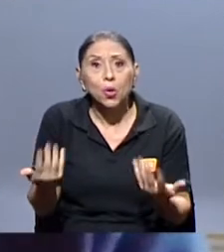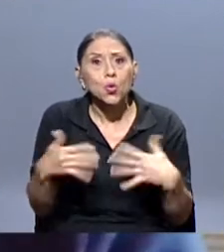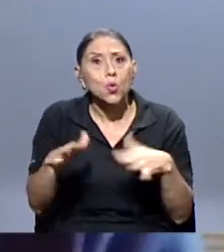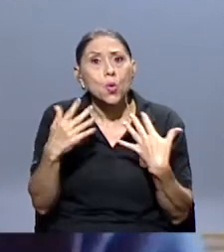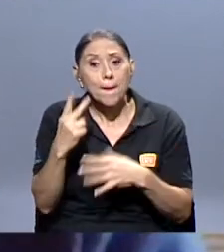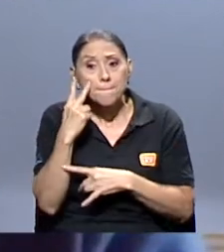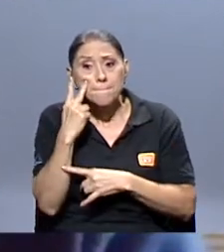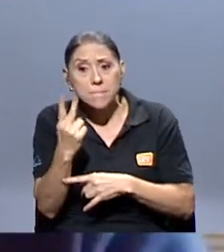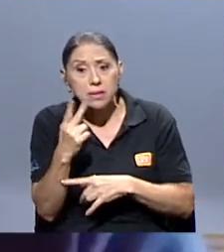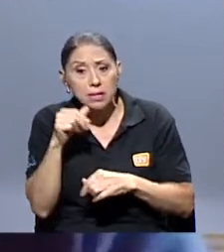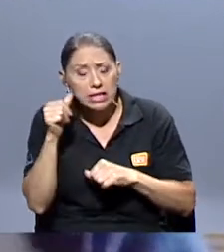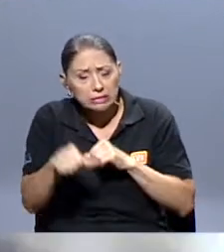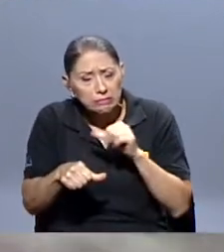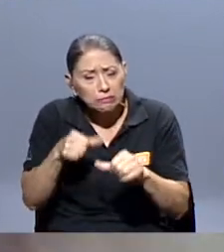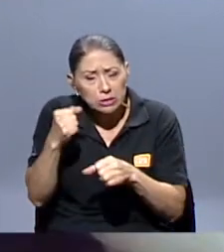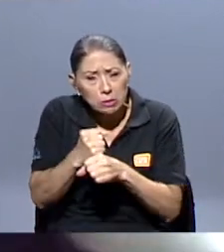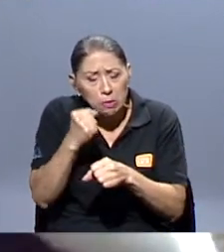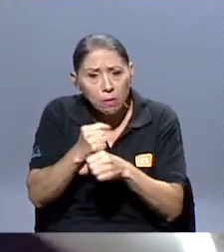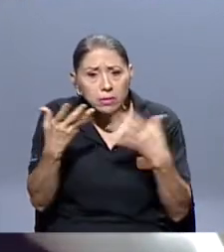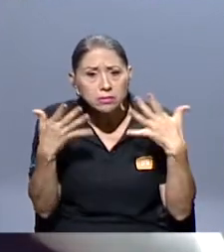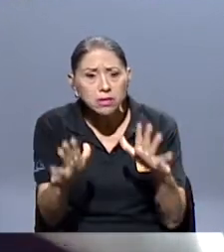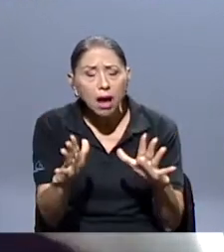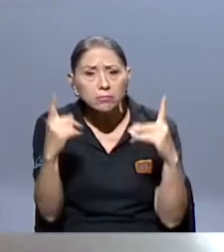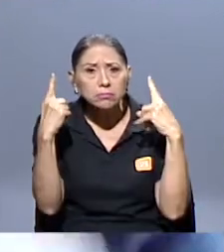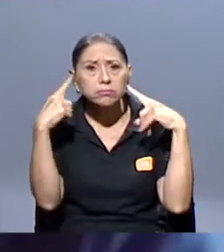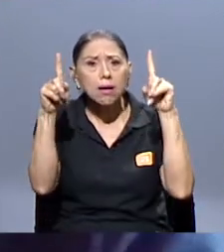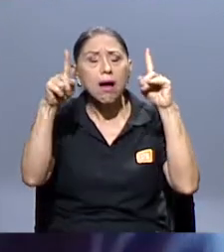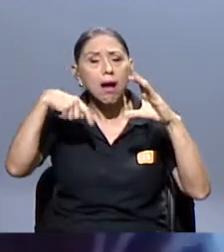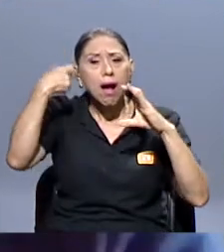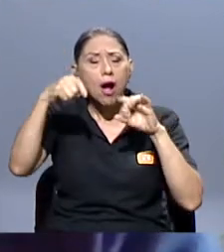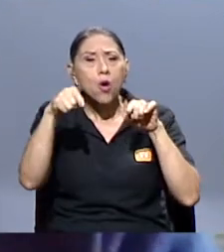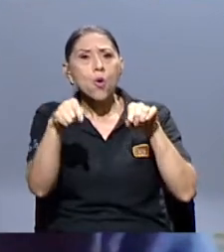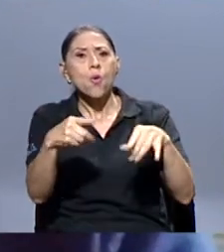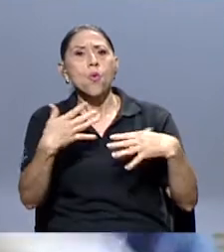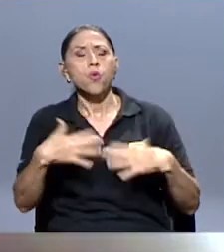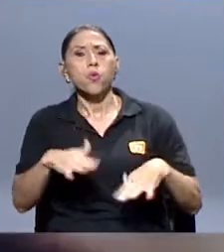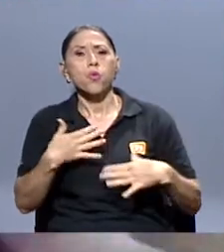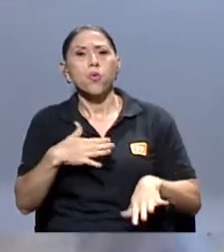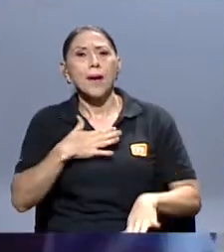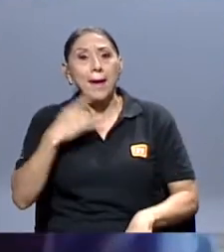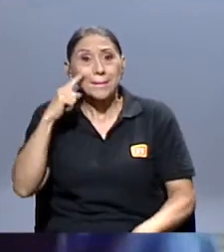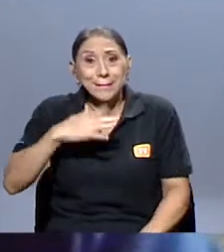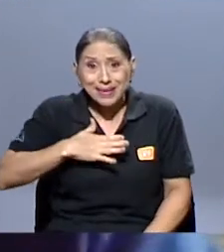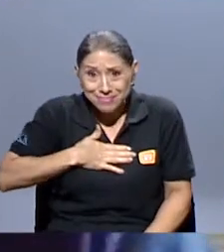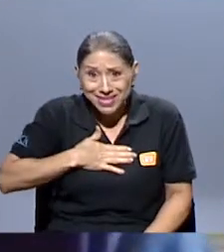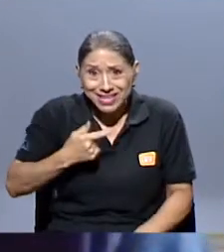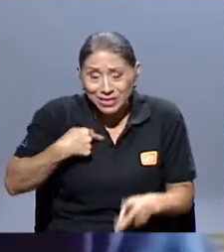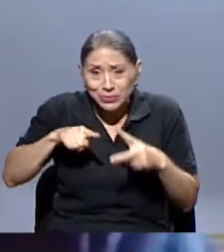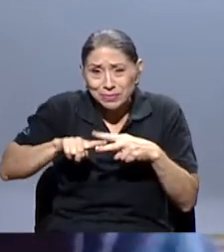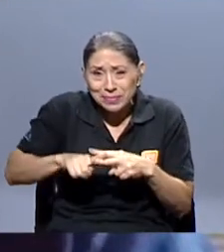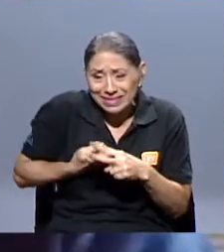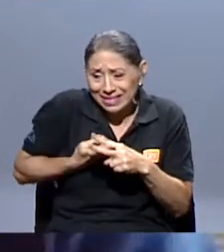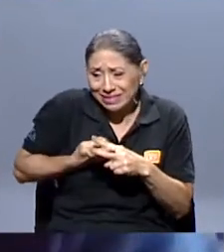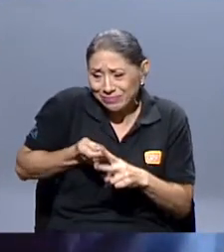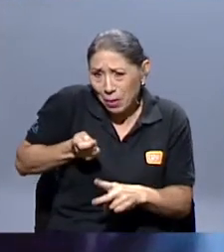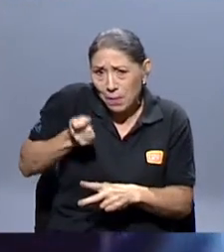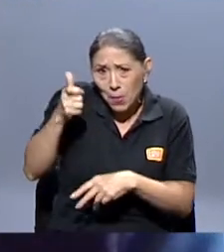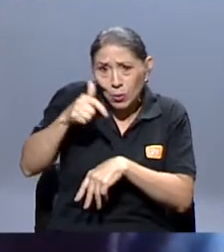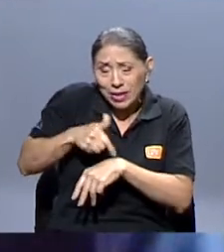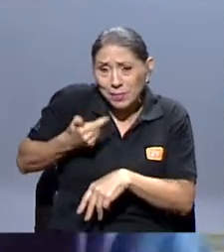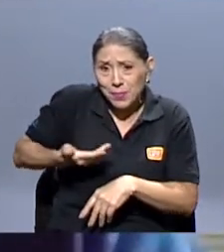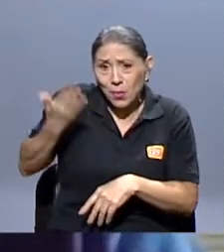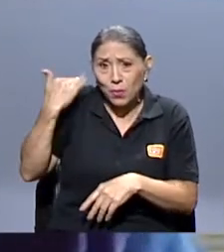esfuerzo reflejado en una producción de esta magnitud para mí, que empecé a meterme en esto hace relativamente poco tiempo,